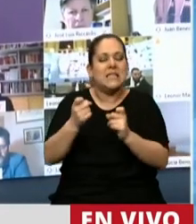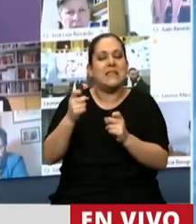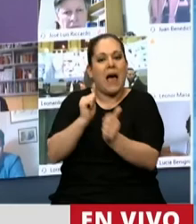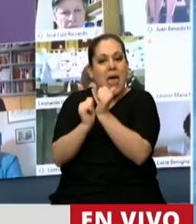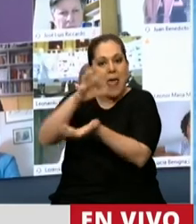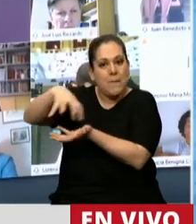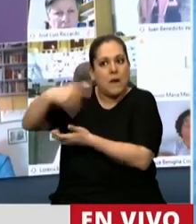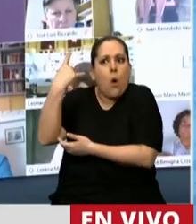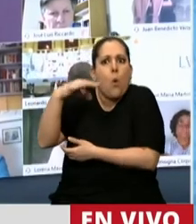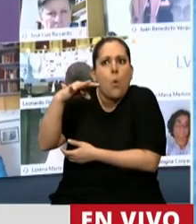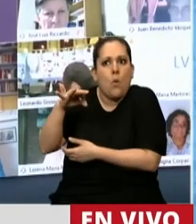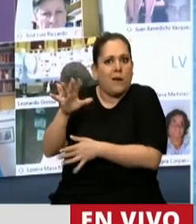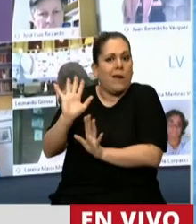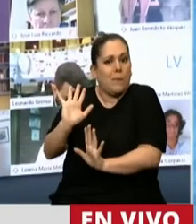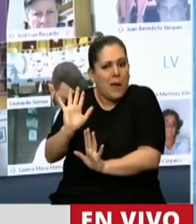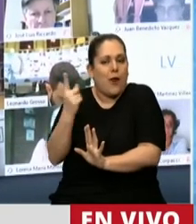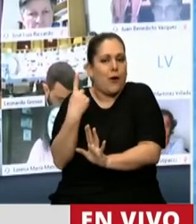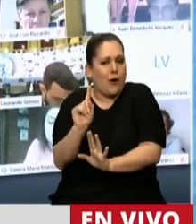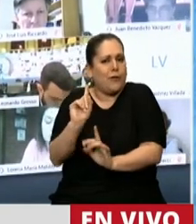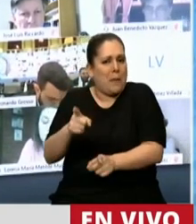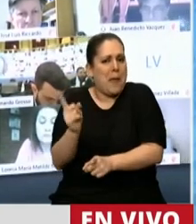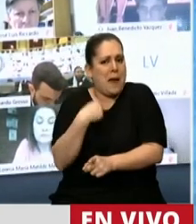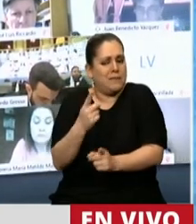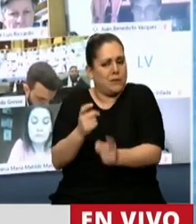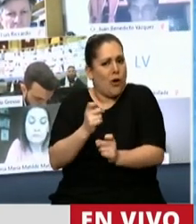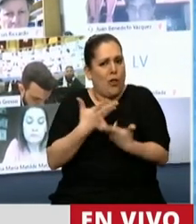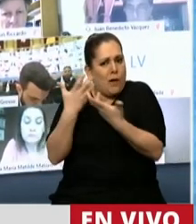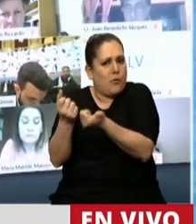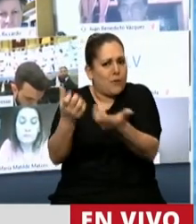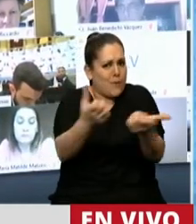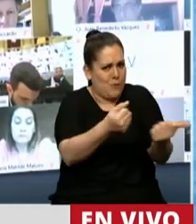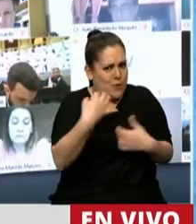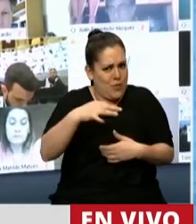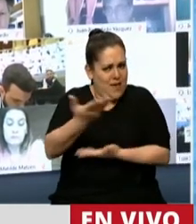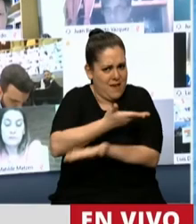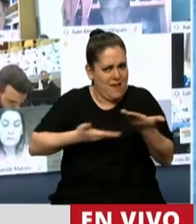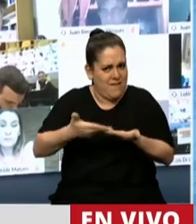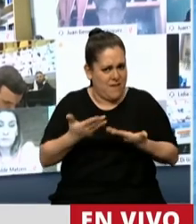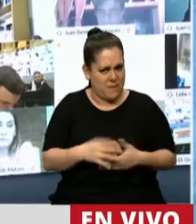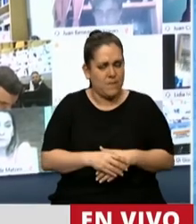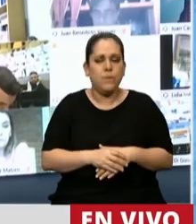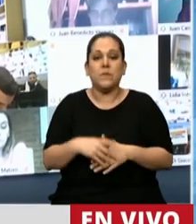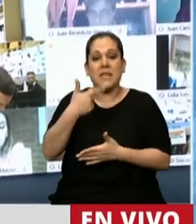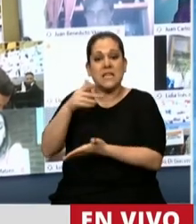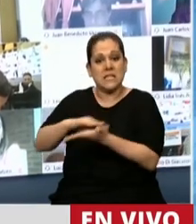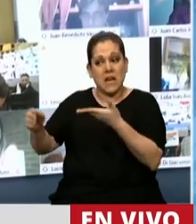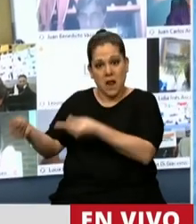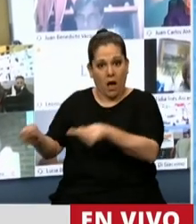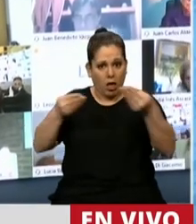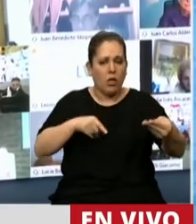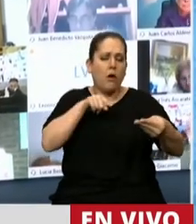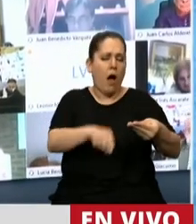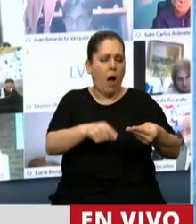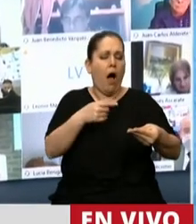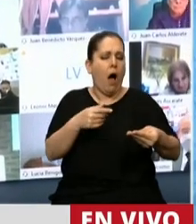pero necesita de todos y de todas. Señor Presidente, esta ley, este proyecto que viene desde el Senado, sin lugar a dudas mejora un